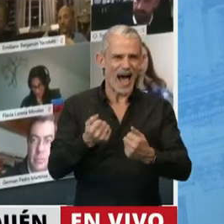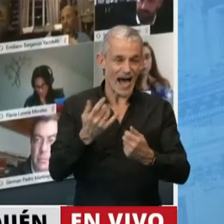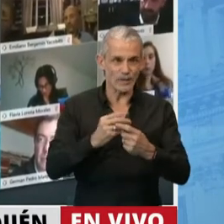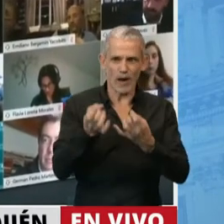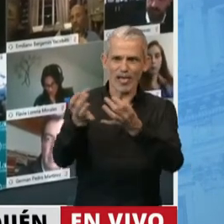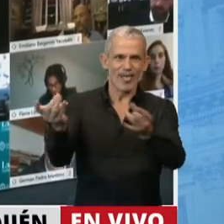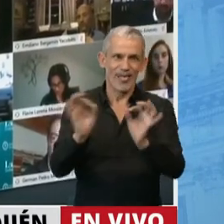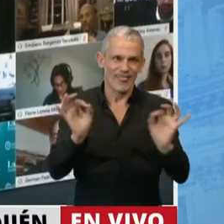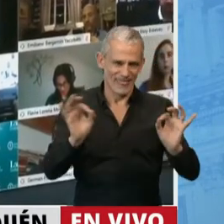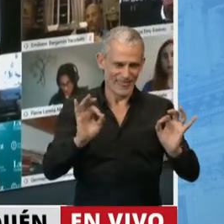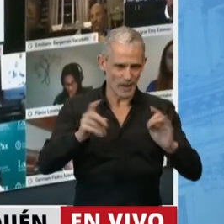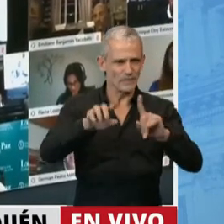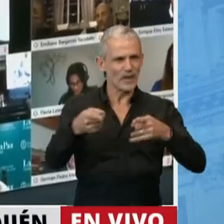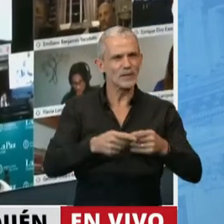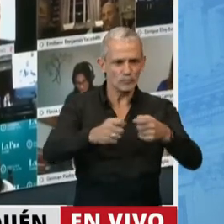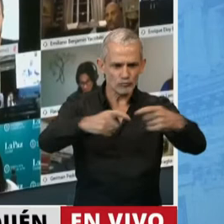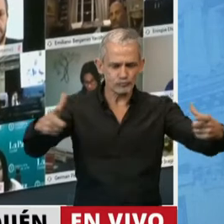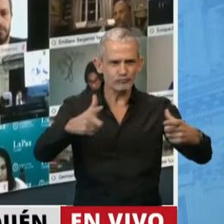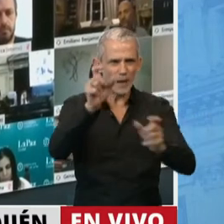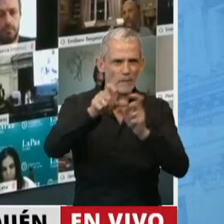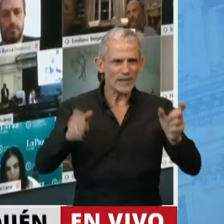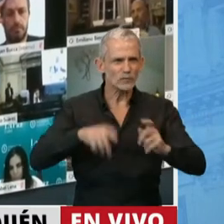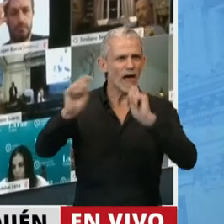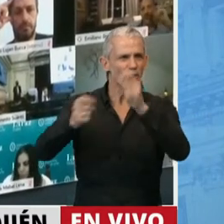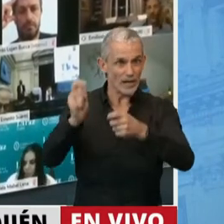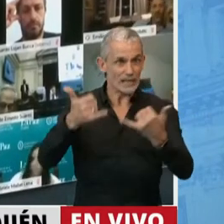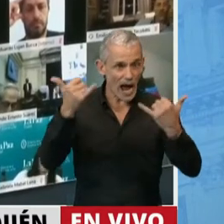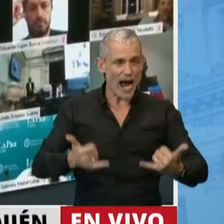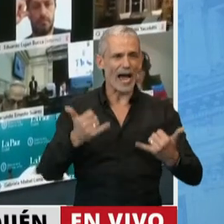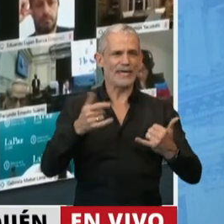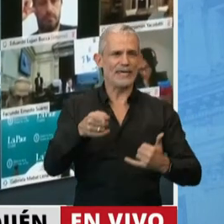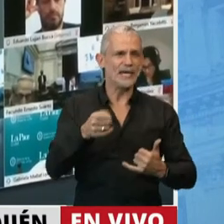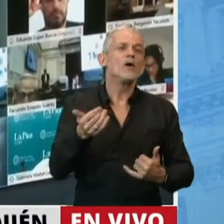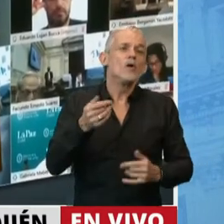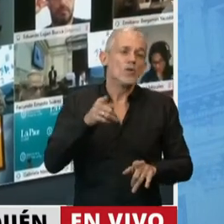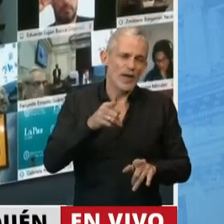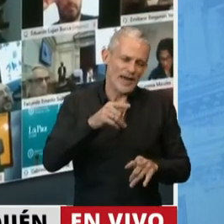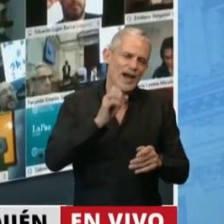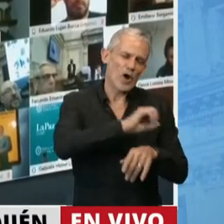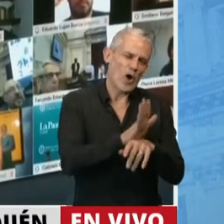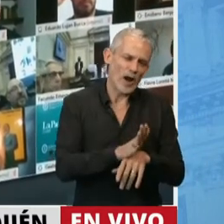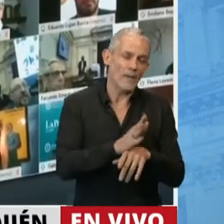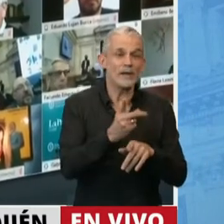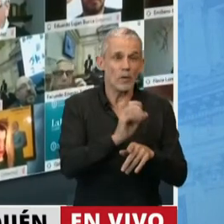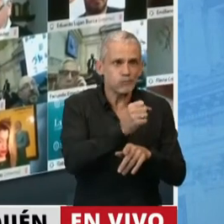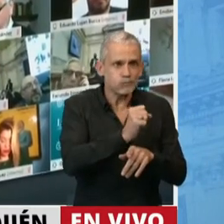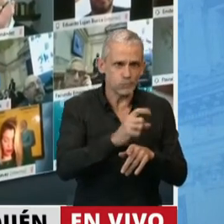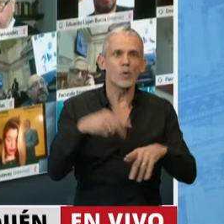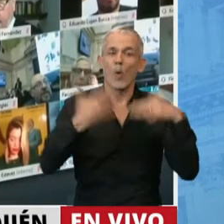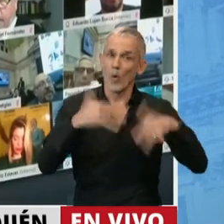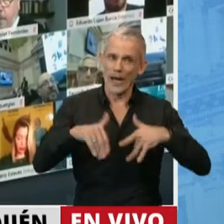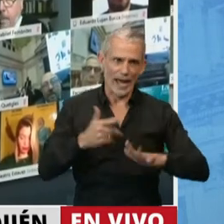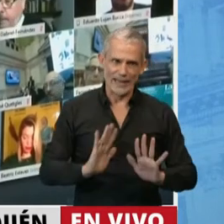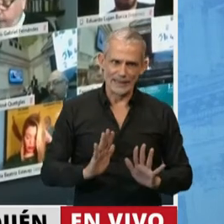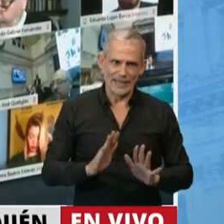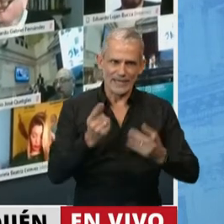infectar. Aumentar la cantidad de donantes de plasma de pacientes recuperados de COVID-19 resulta urgente y